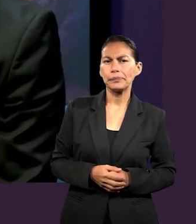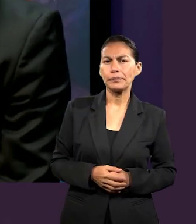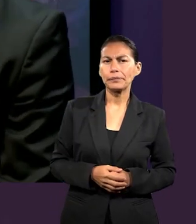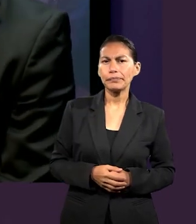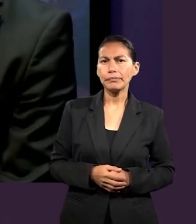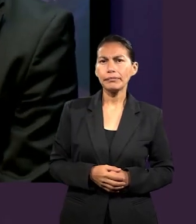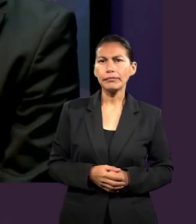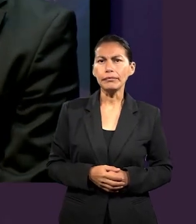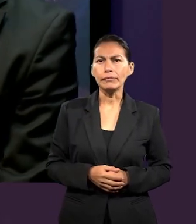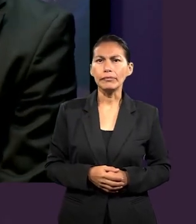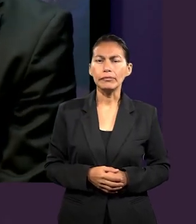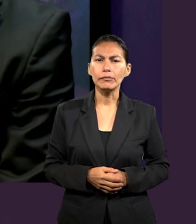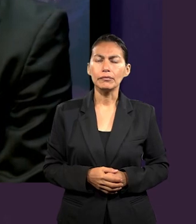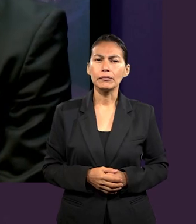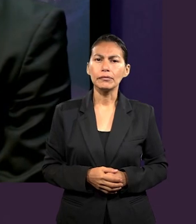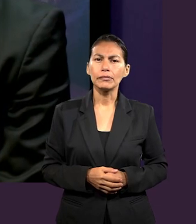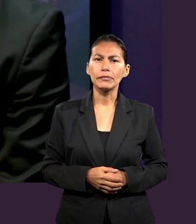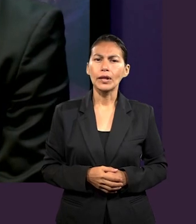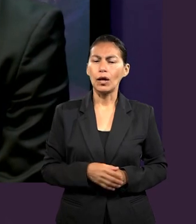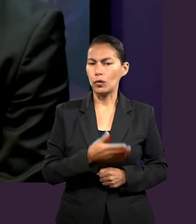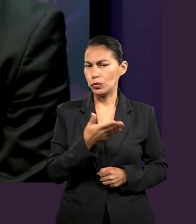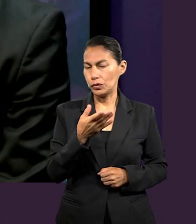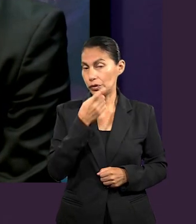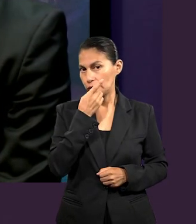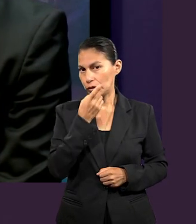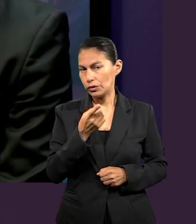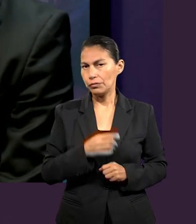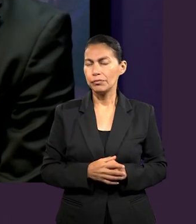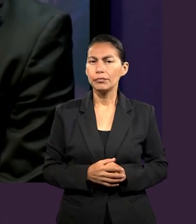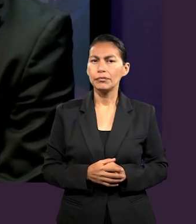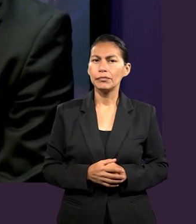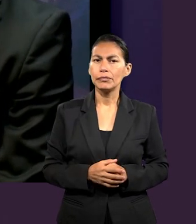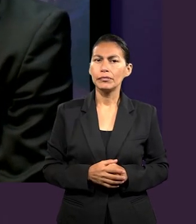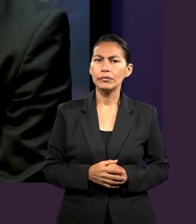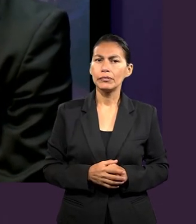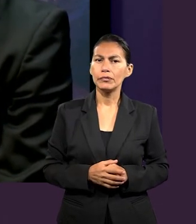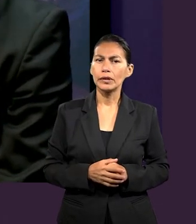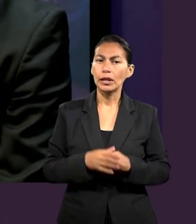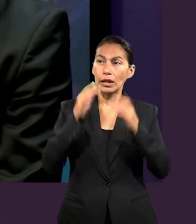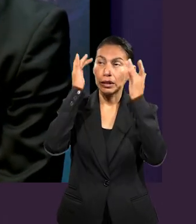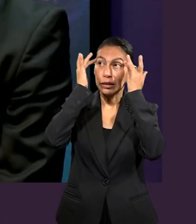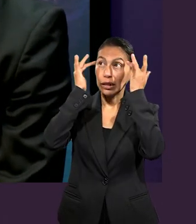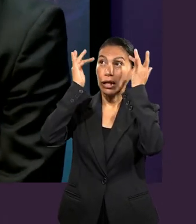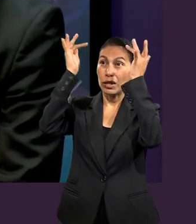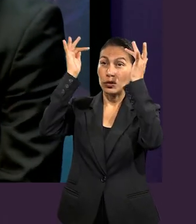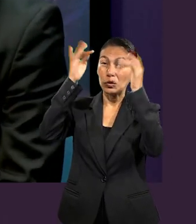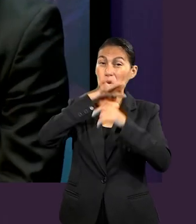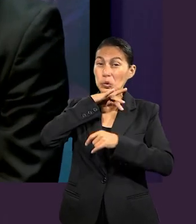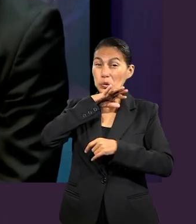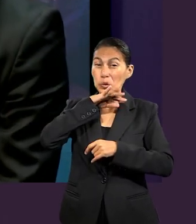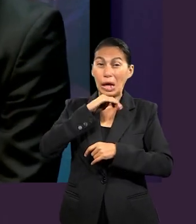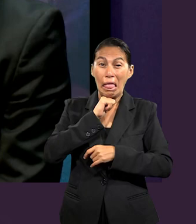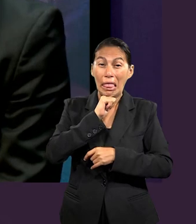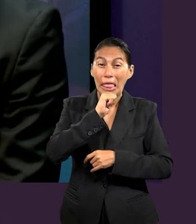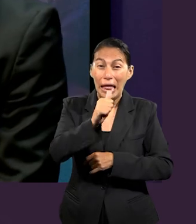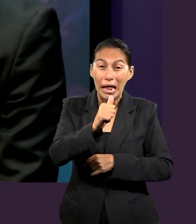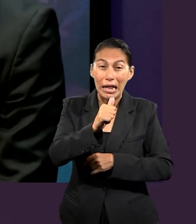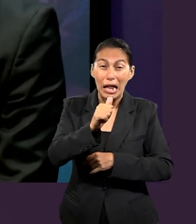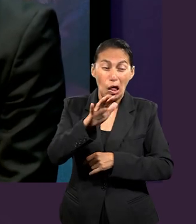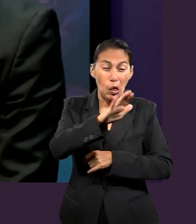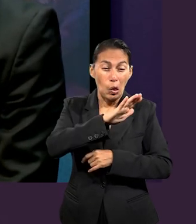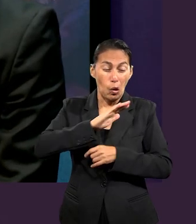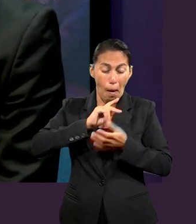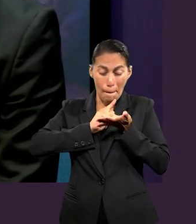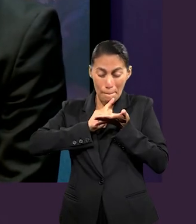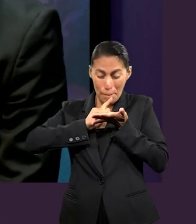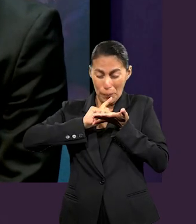de hecho se une muy bien con lo último que acaba de decir, Pastor, ¿verdad? Porque santos y sin mancha, básicamente, ¿no? Y